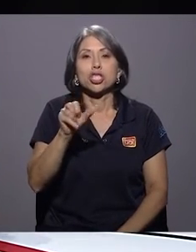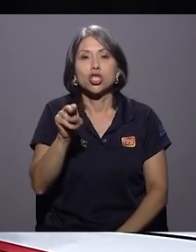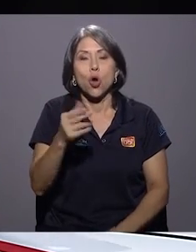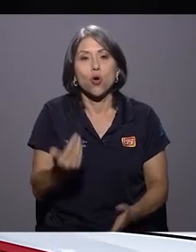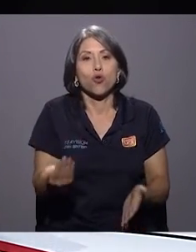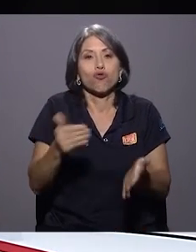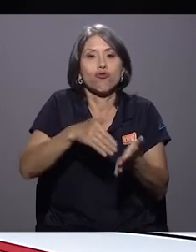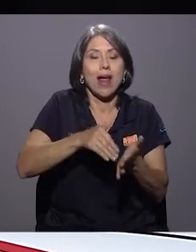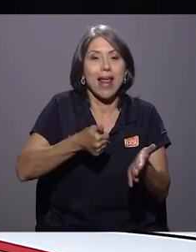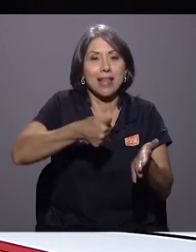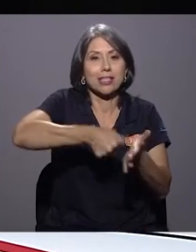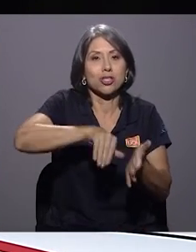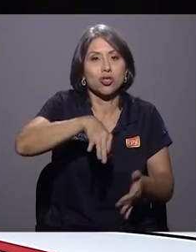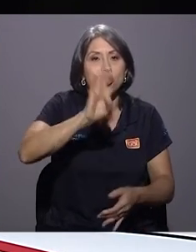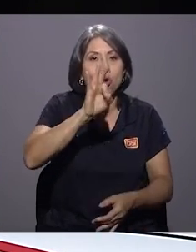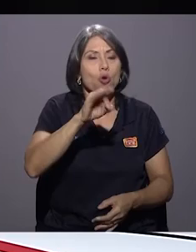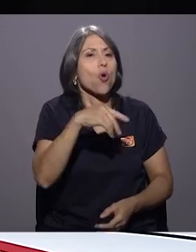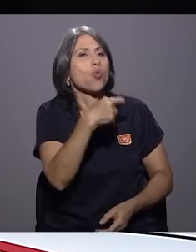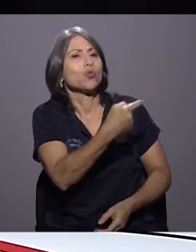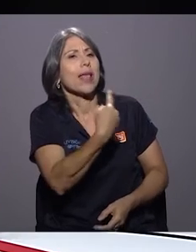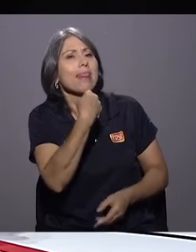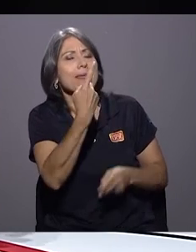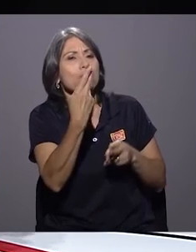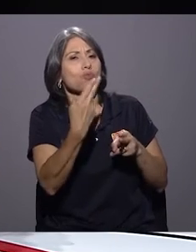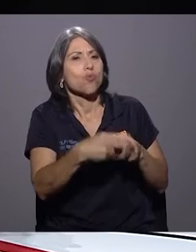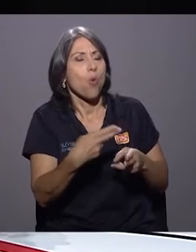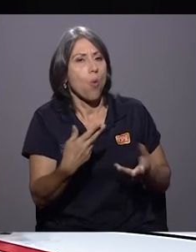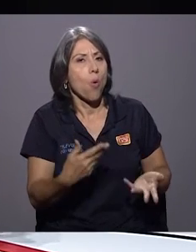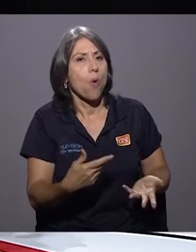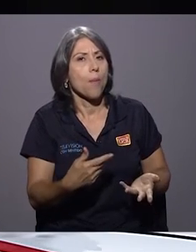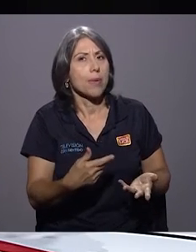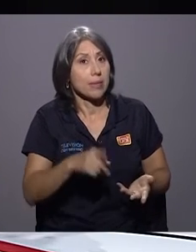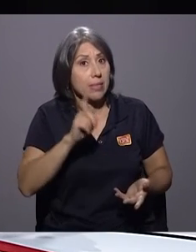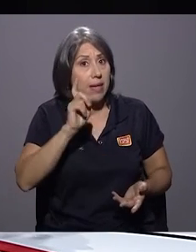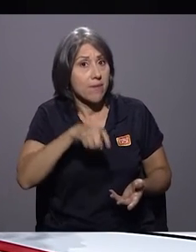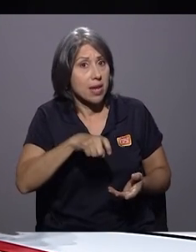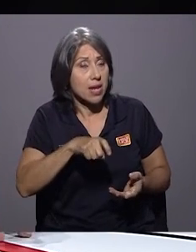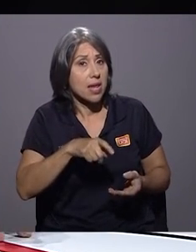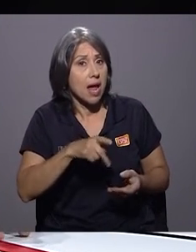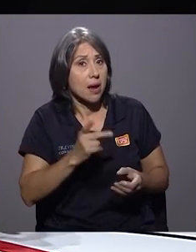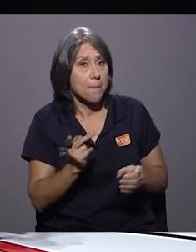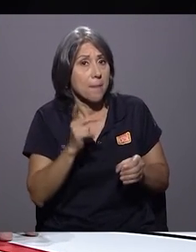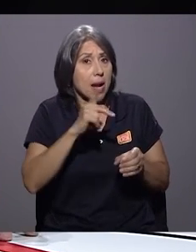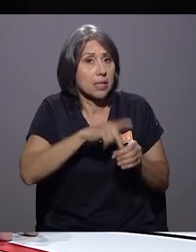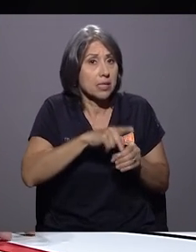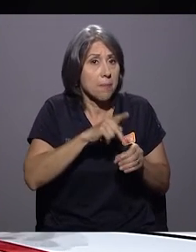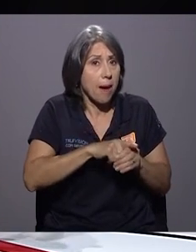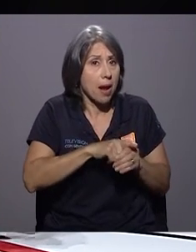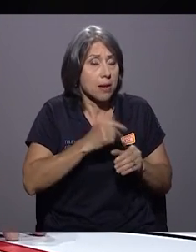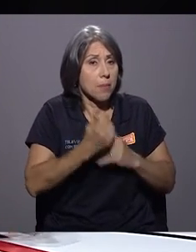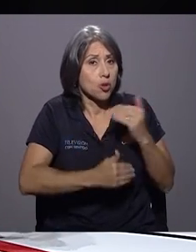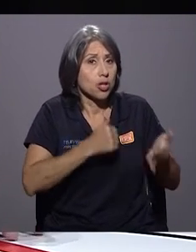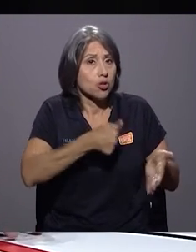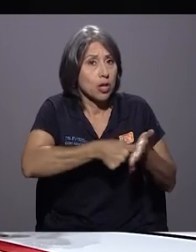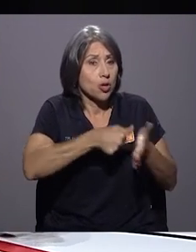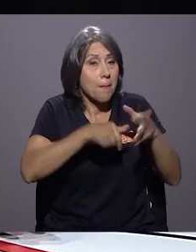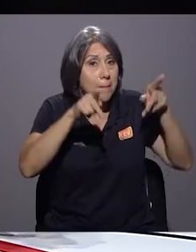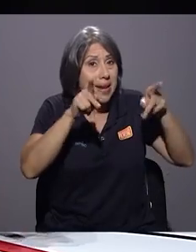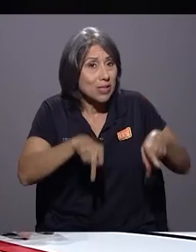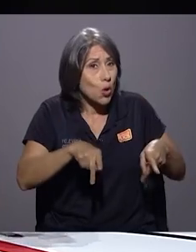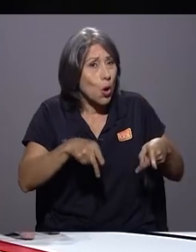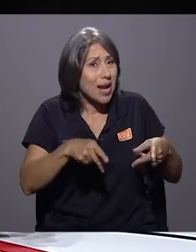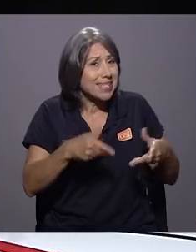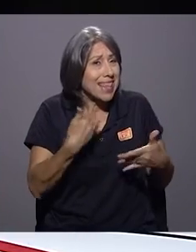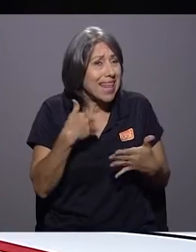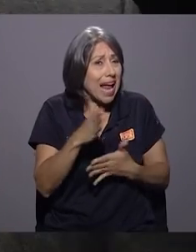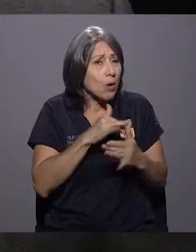acaba de haber referido y dio un nombre, eso es contundente. ¿Deberían de participar en procesos electorales personas que están cuestionados